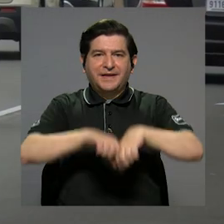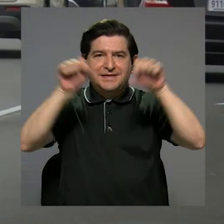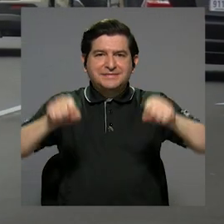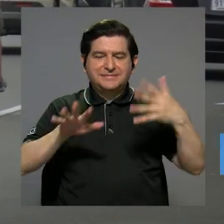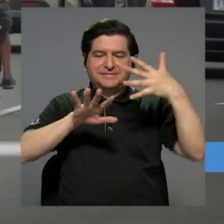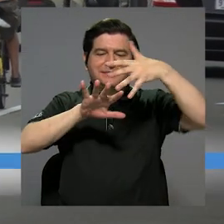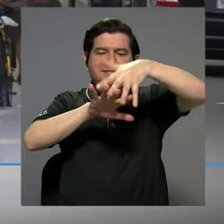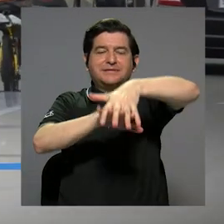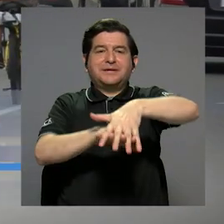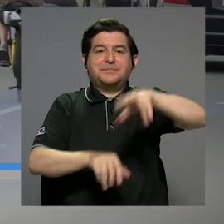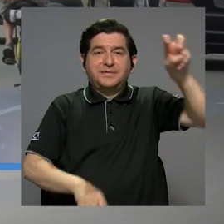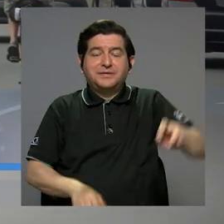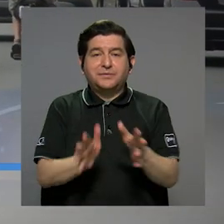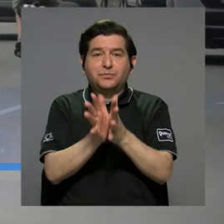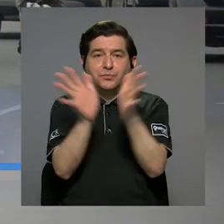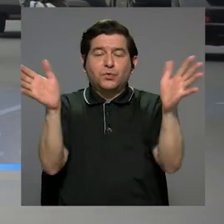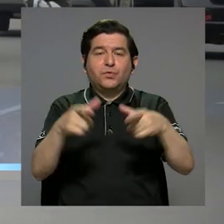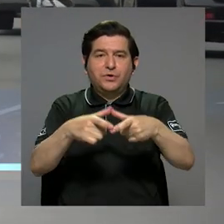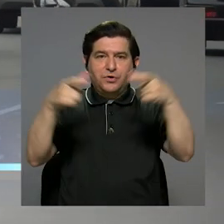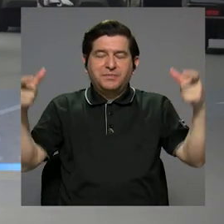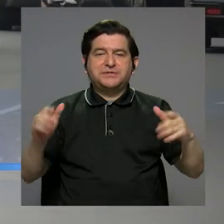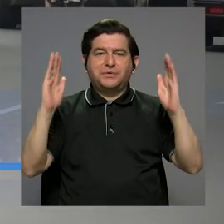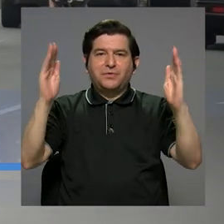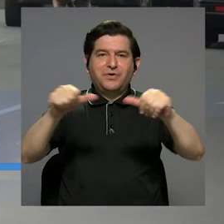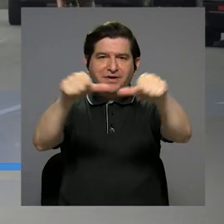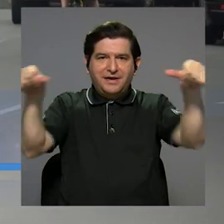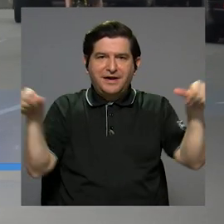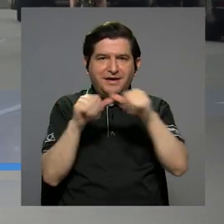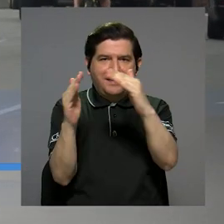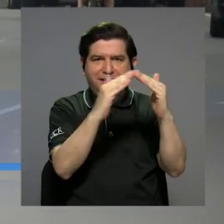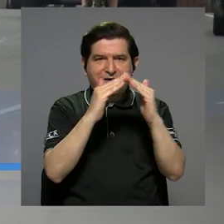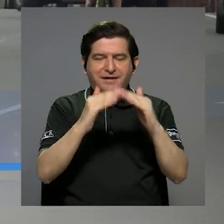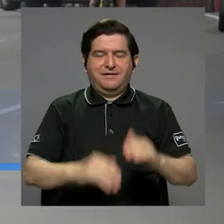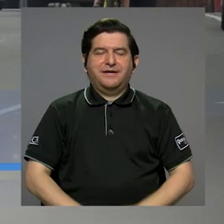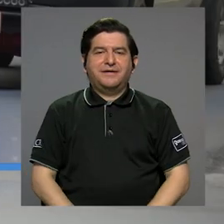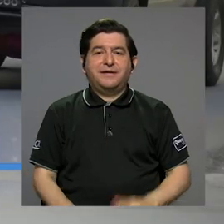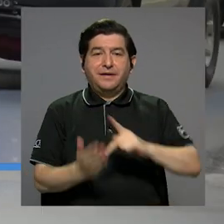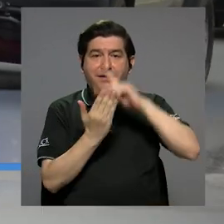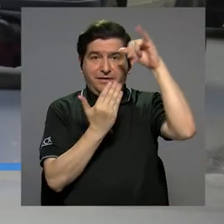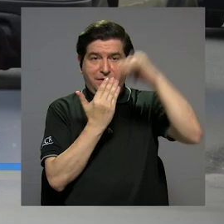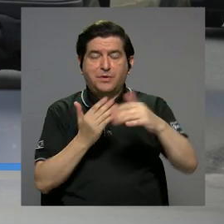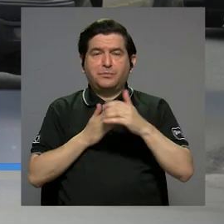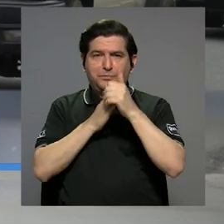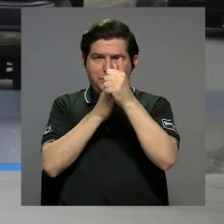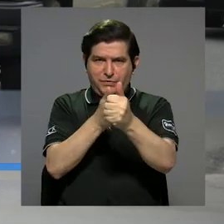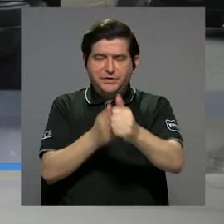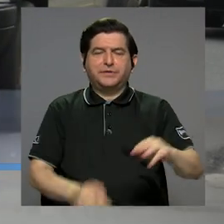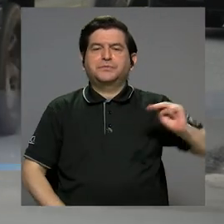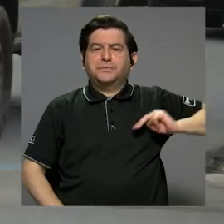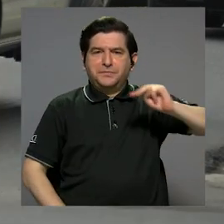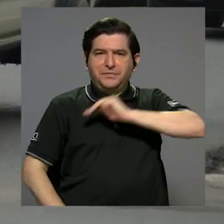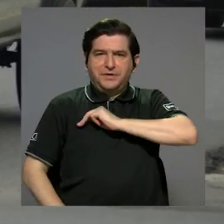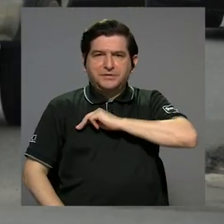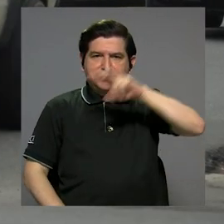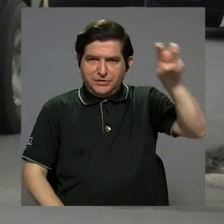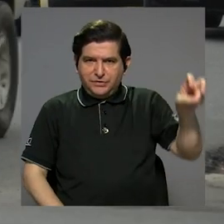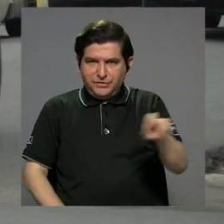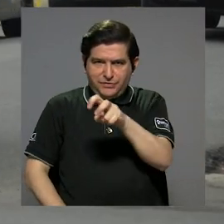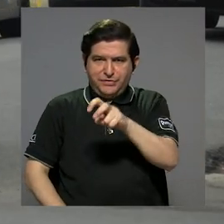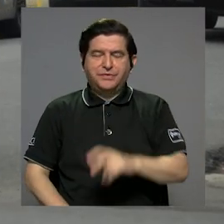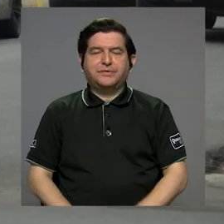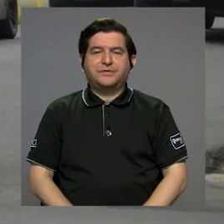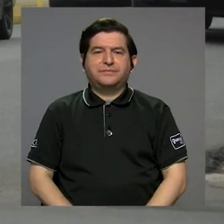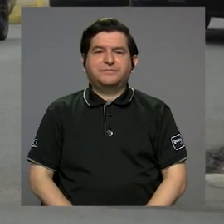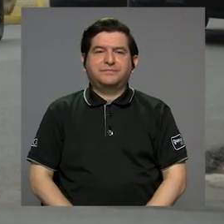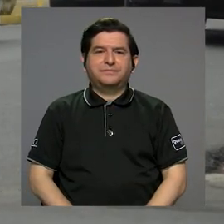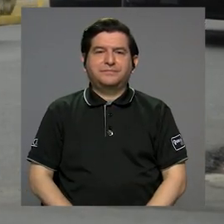El Sistema Integrado de Transporte Público Masivo en la GAM, SIDGAM, un proyecto liderado por el Ministerio de Obras